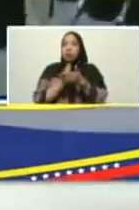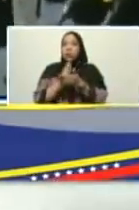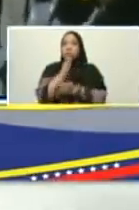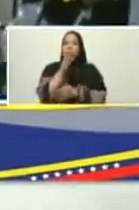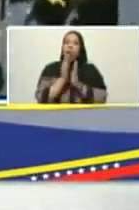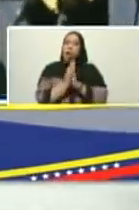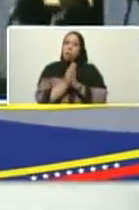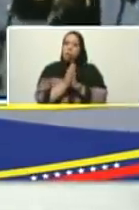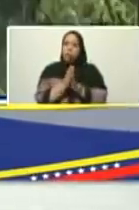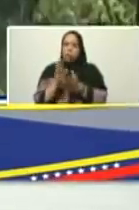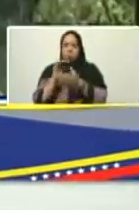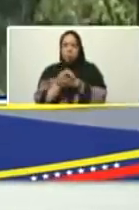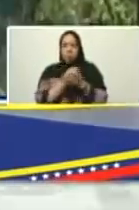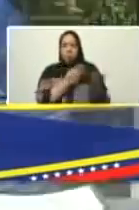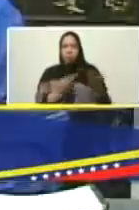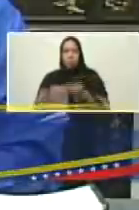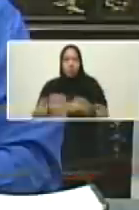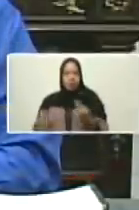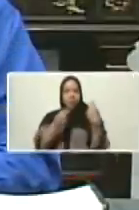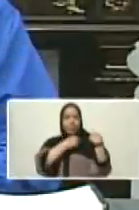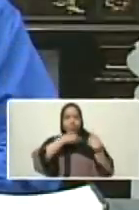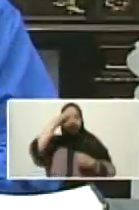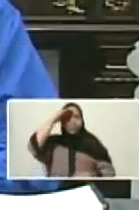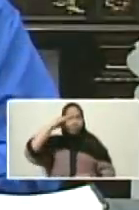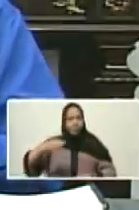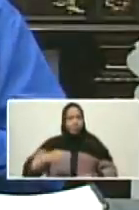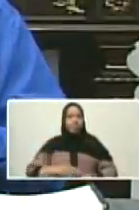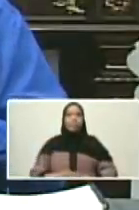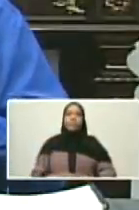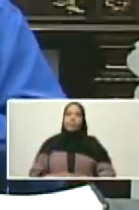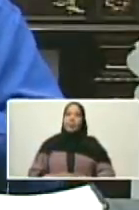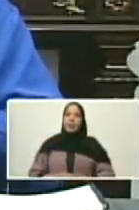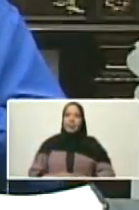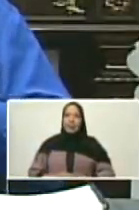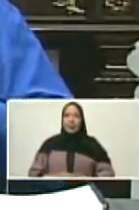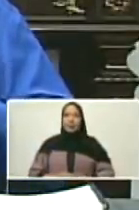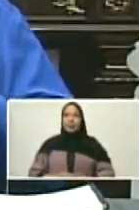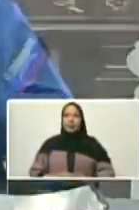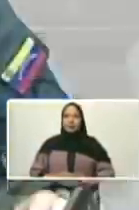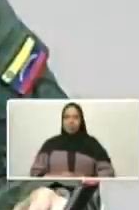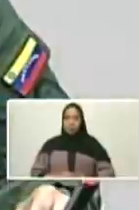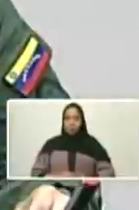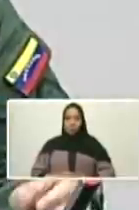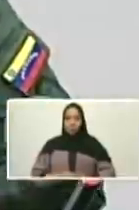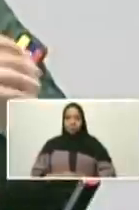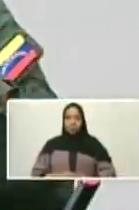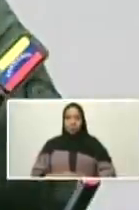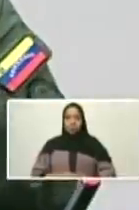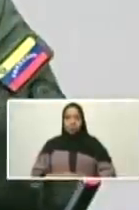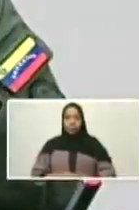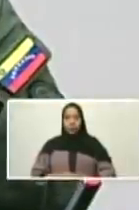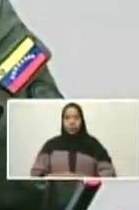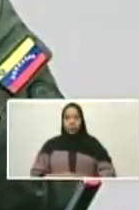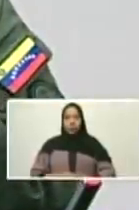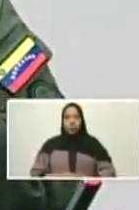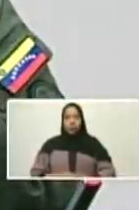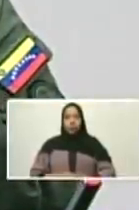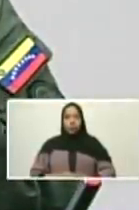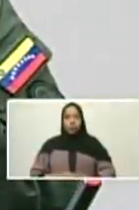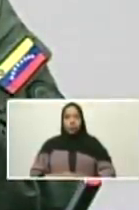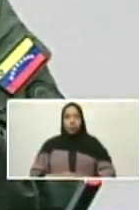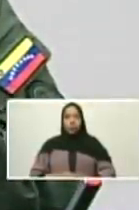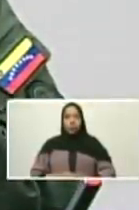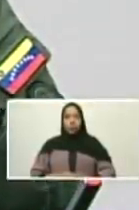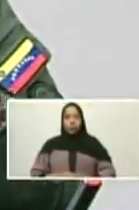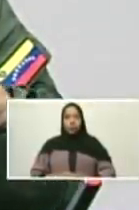general en jefe. Muchas gracias mi comandante en jefe. Efectivamente comentaba yo a mis hermanos de